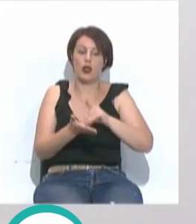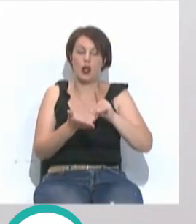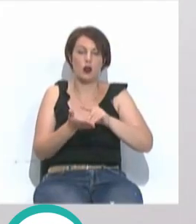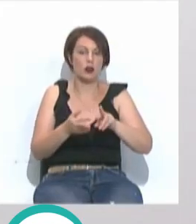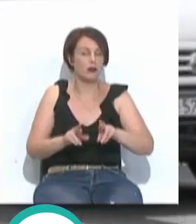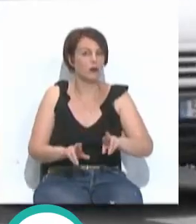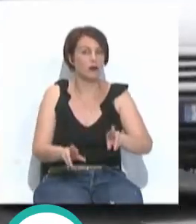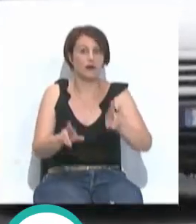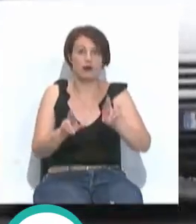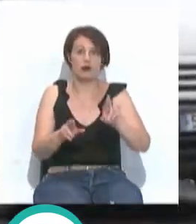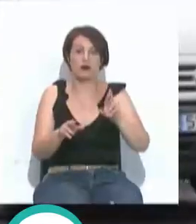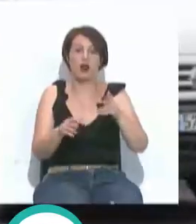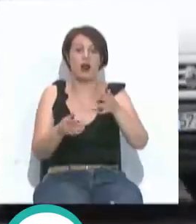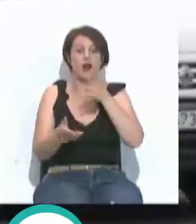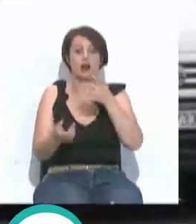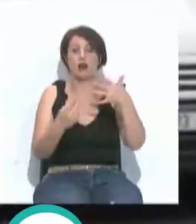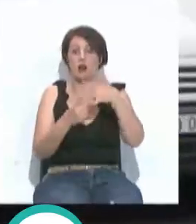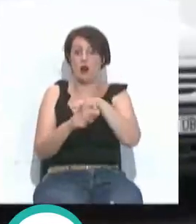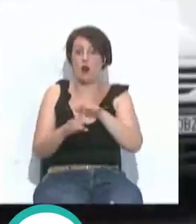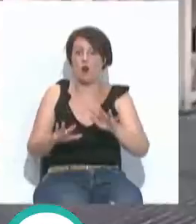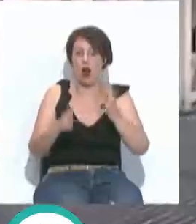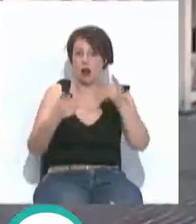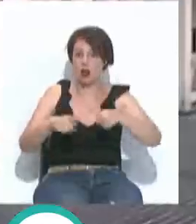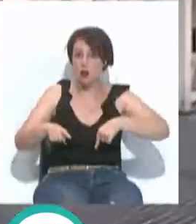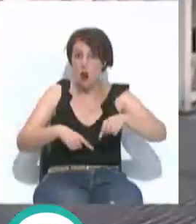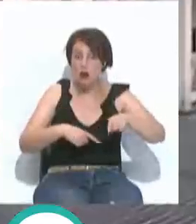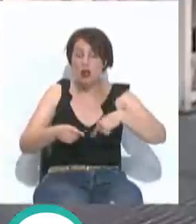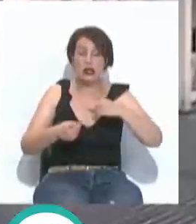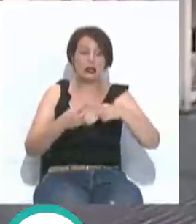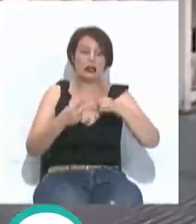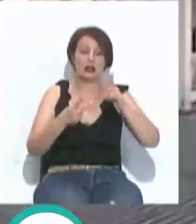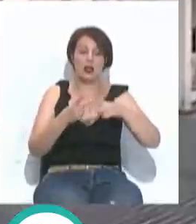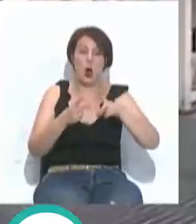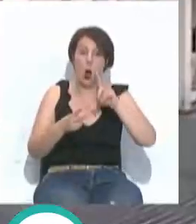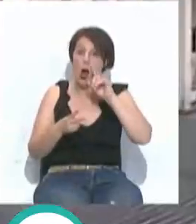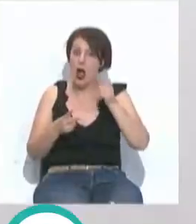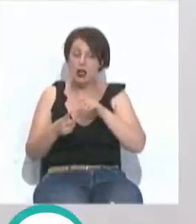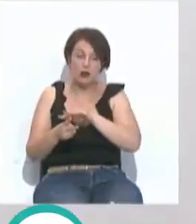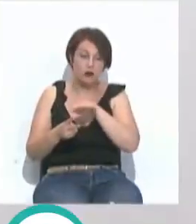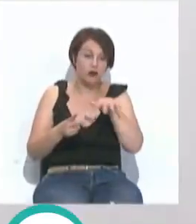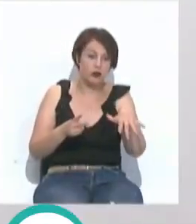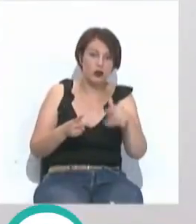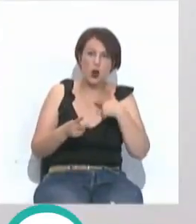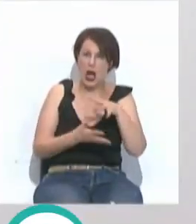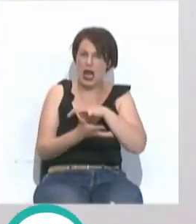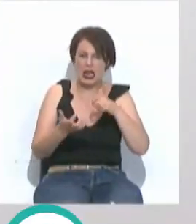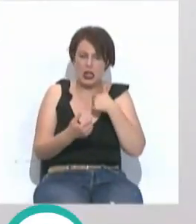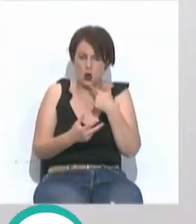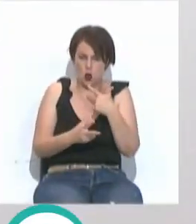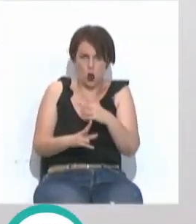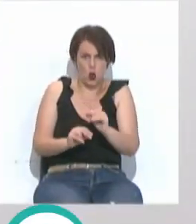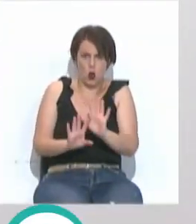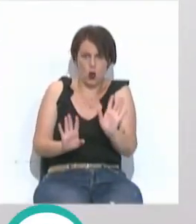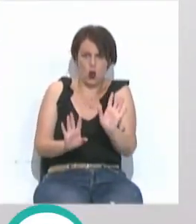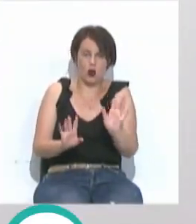muy esperanzadores, pues viene la situación de la huelga del transporte, viene la invasión de Ucrania, a que me niego a llamarle guerra, y